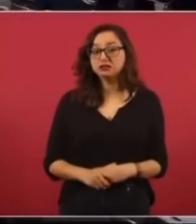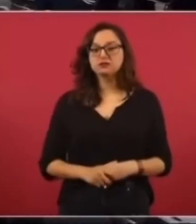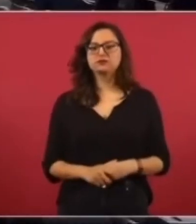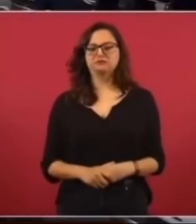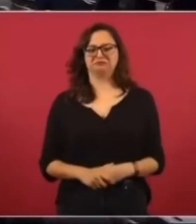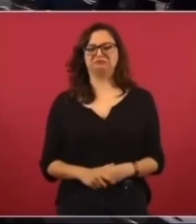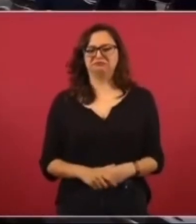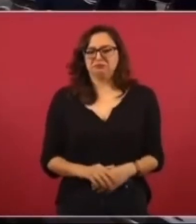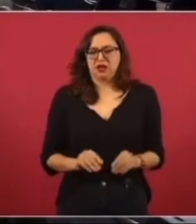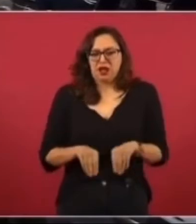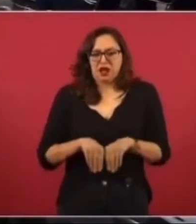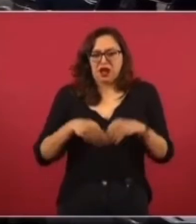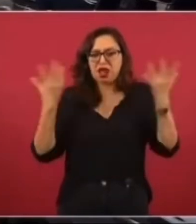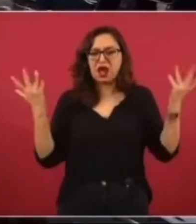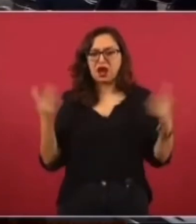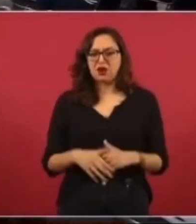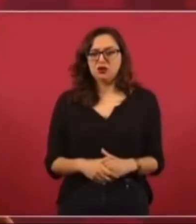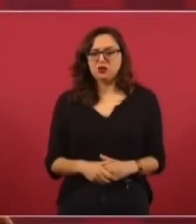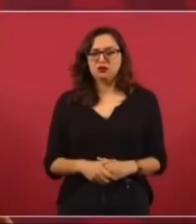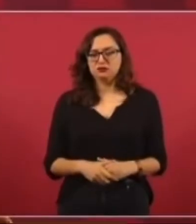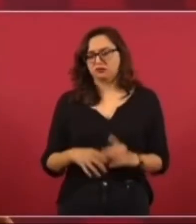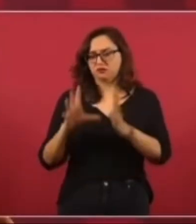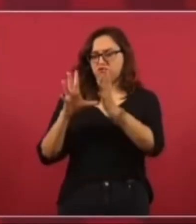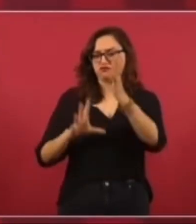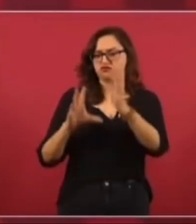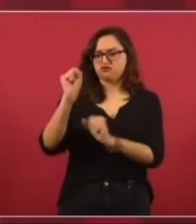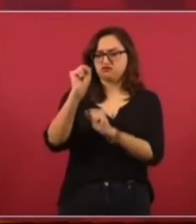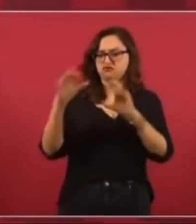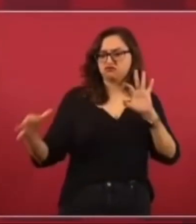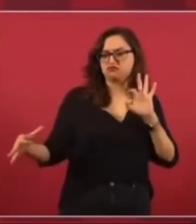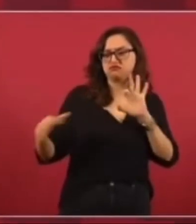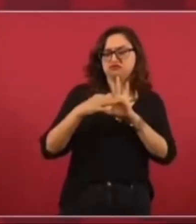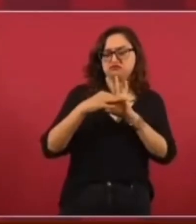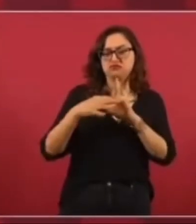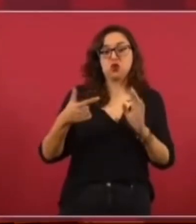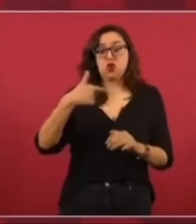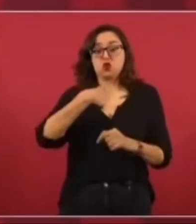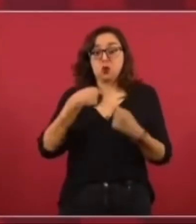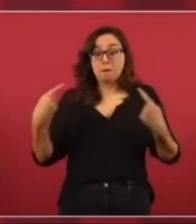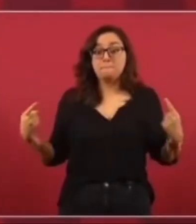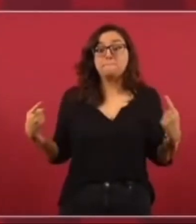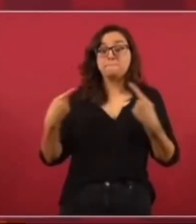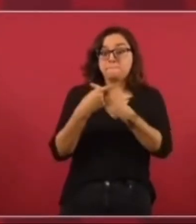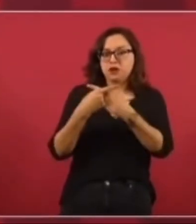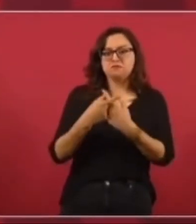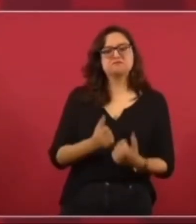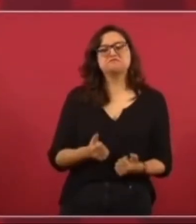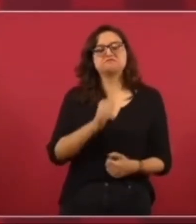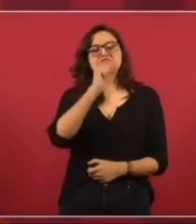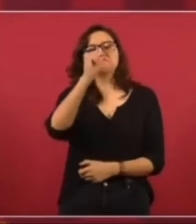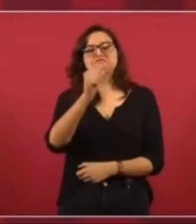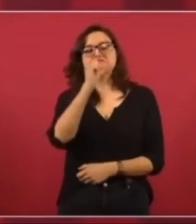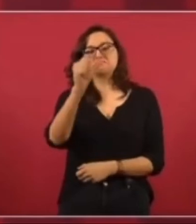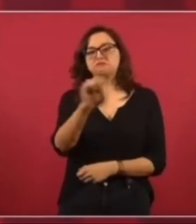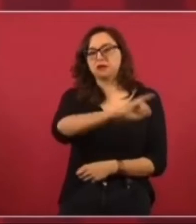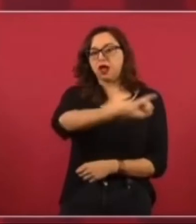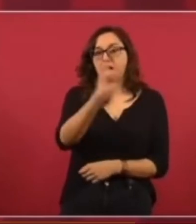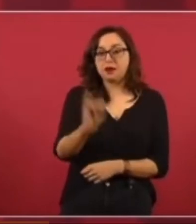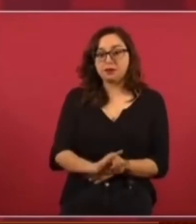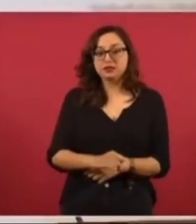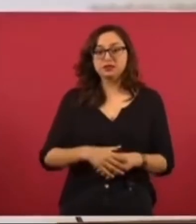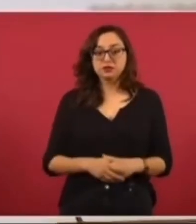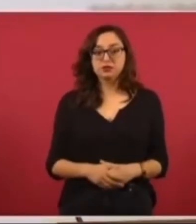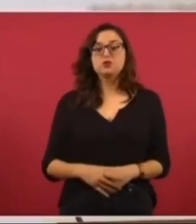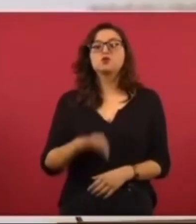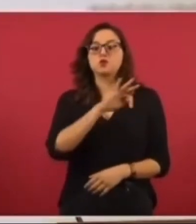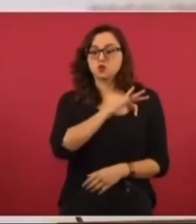no hay ningún problema, pero tengo que utilizar los márgenes legales que tenemos para avanzar,